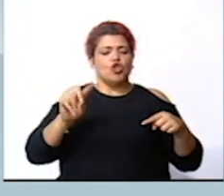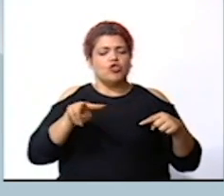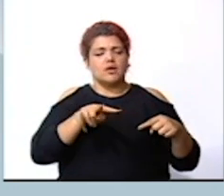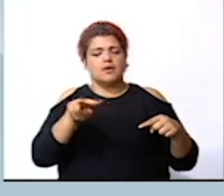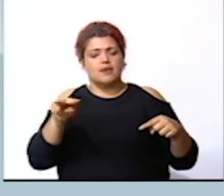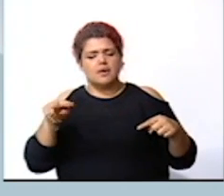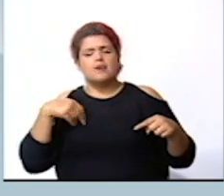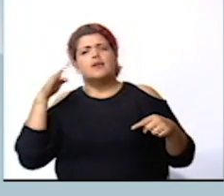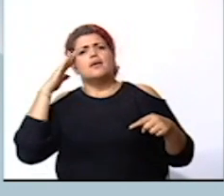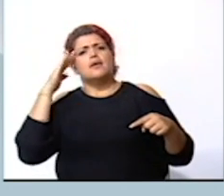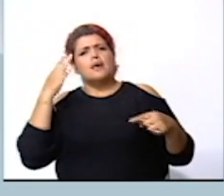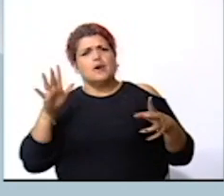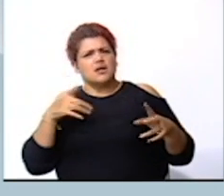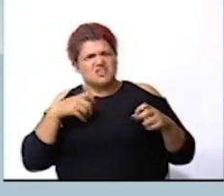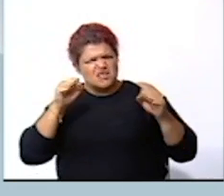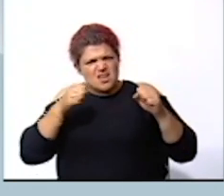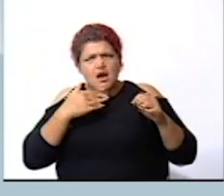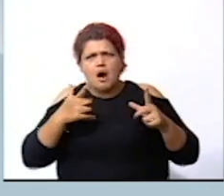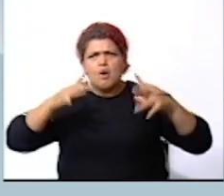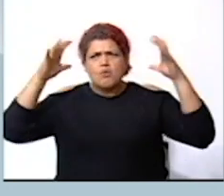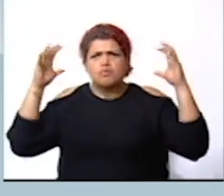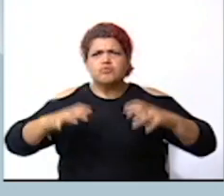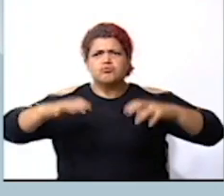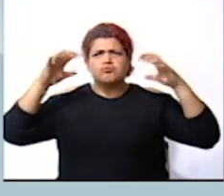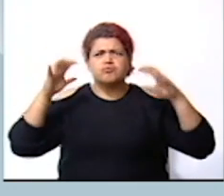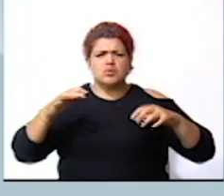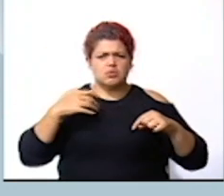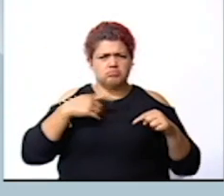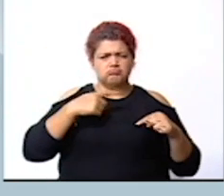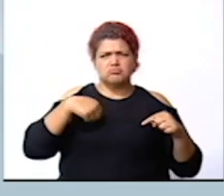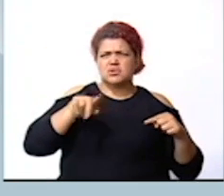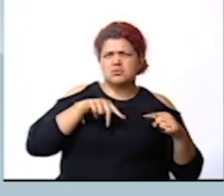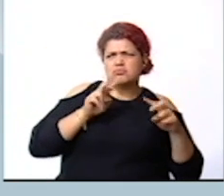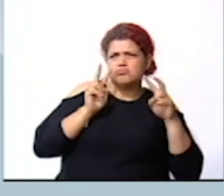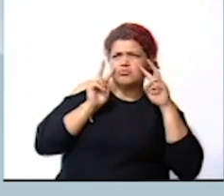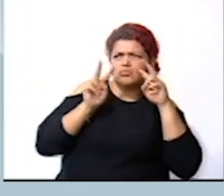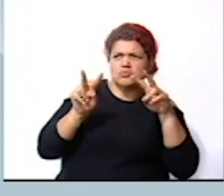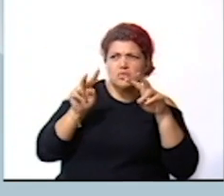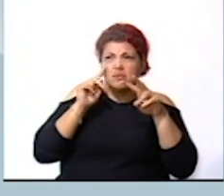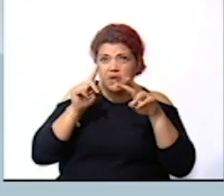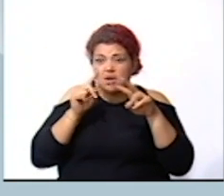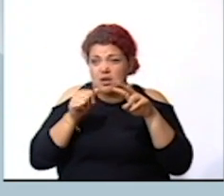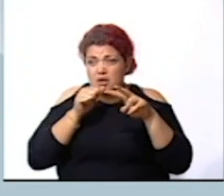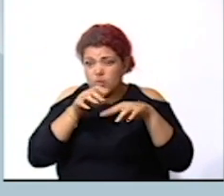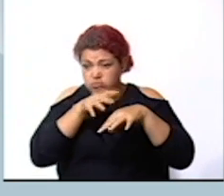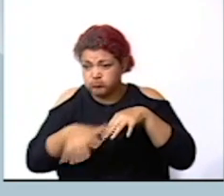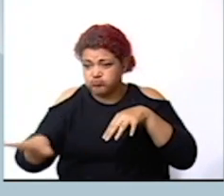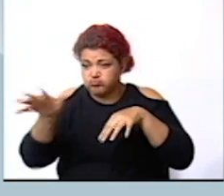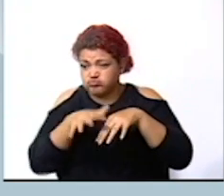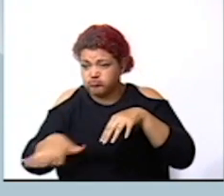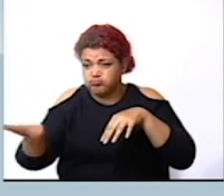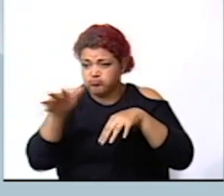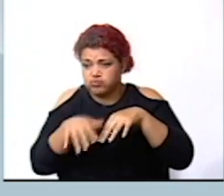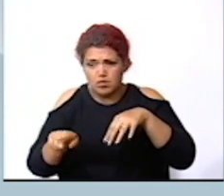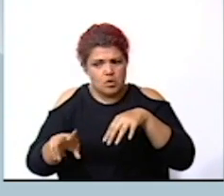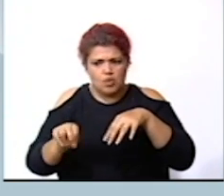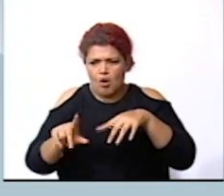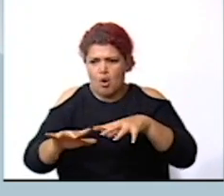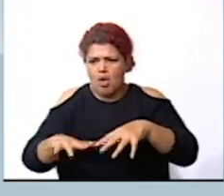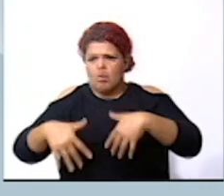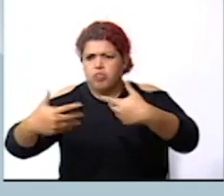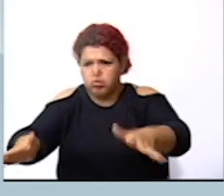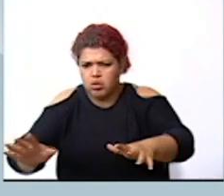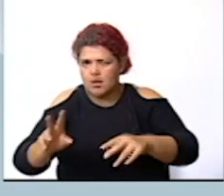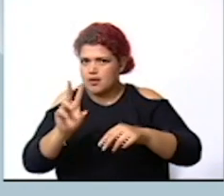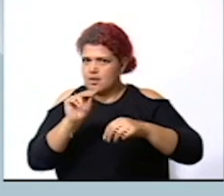existe mucha precipitación vamos a estar vigilando que los afluentes desde las aguas no se salgan de